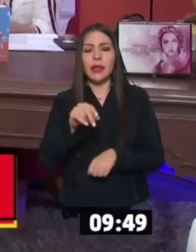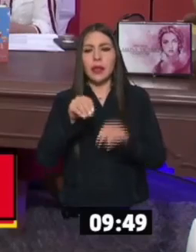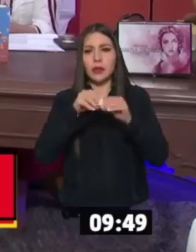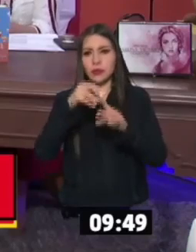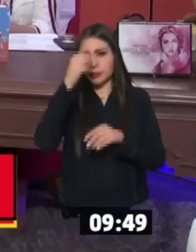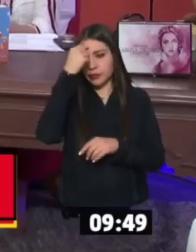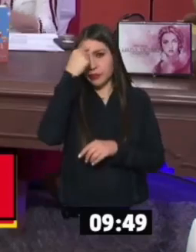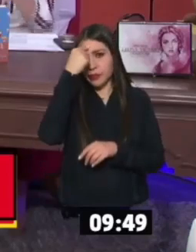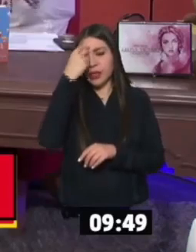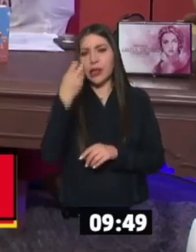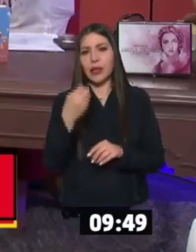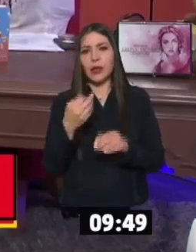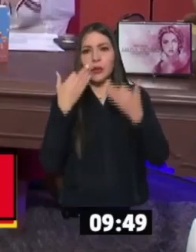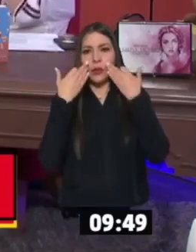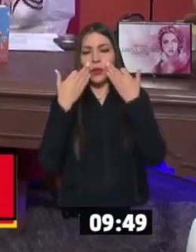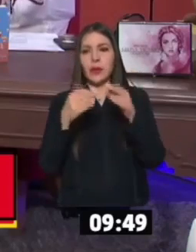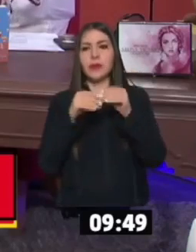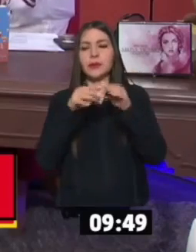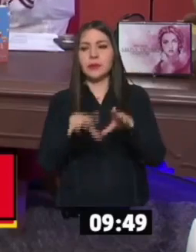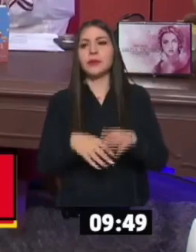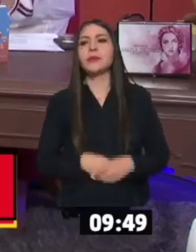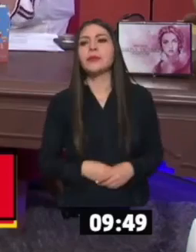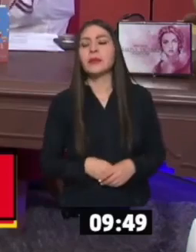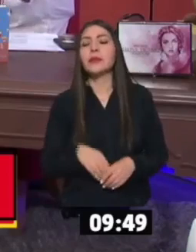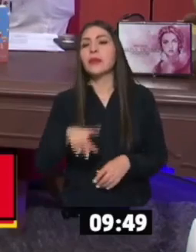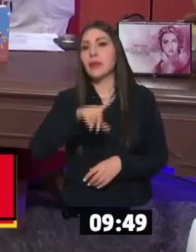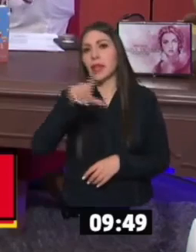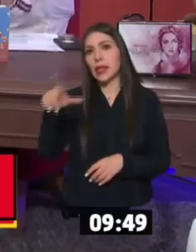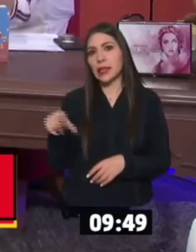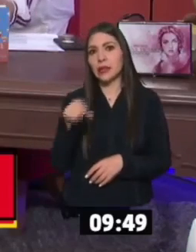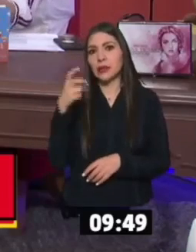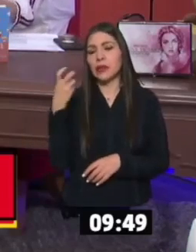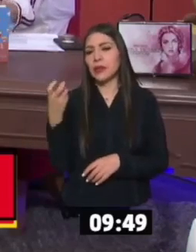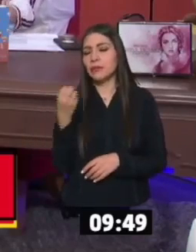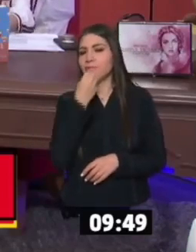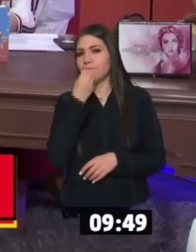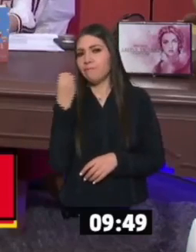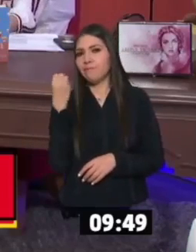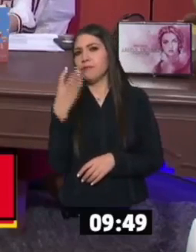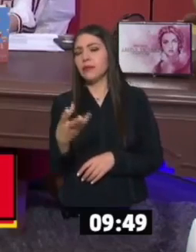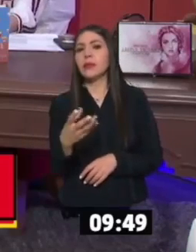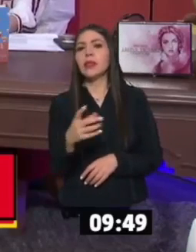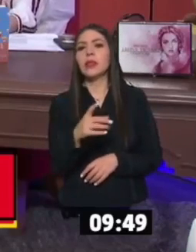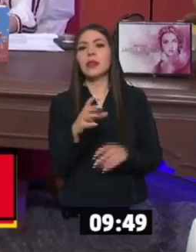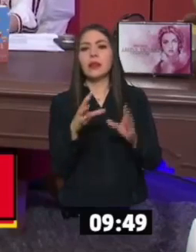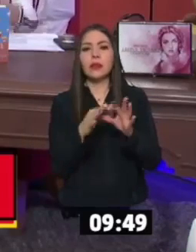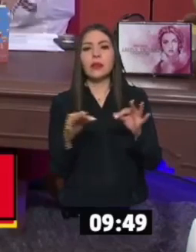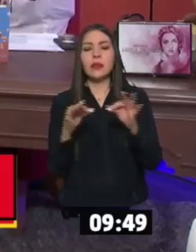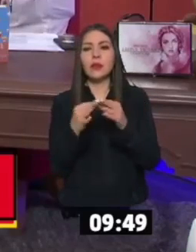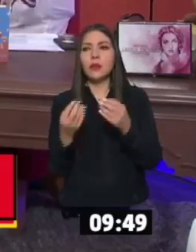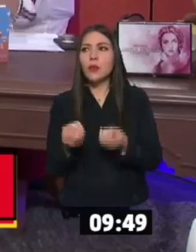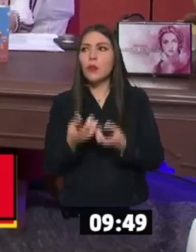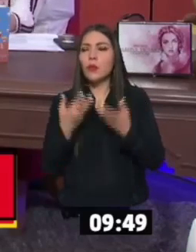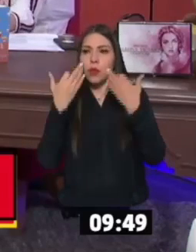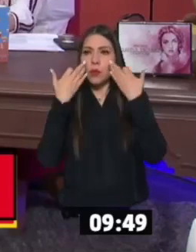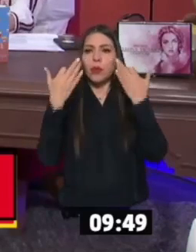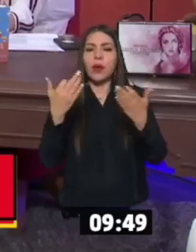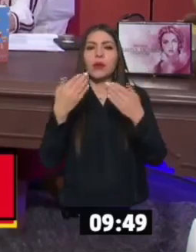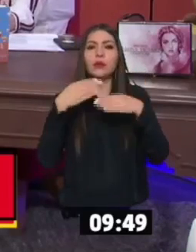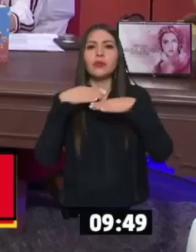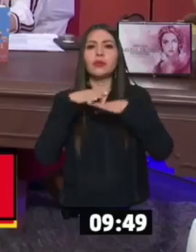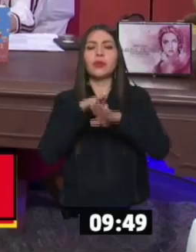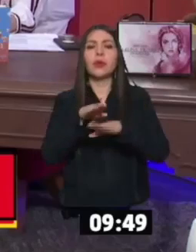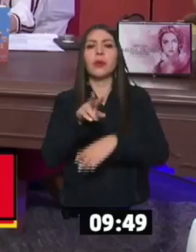maravillosa porque ya se llevó finalmente, se habló abiertamente del VIH y de que no había